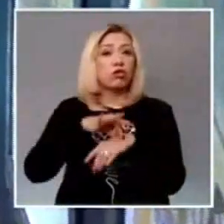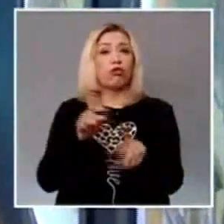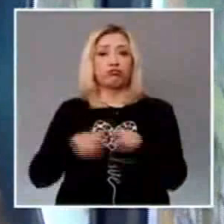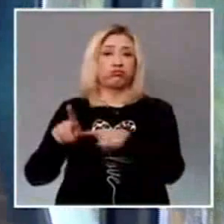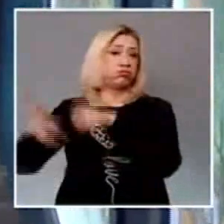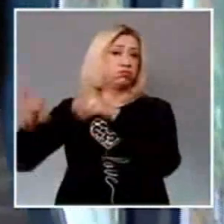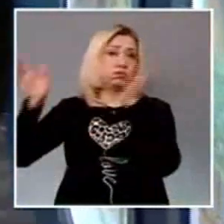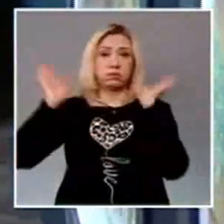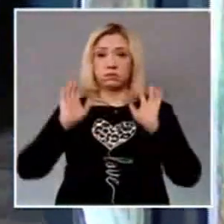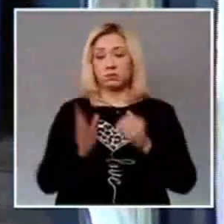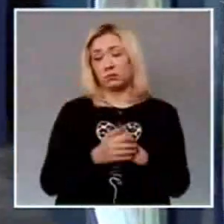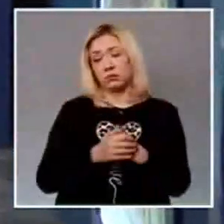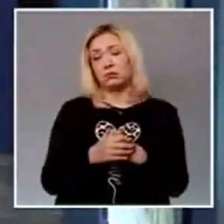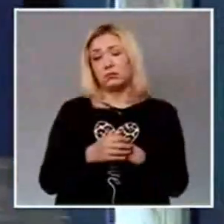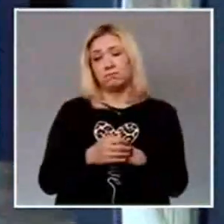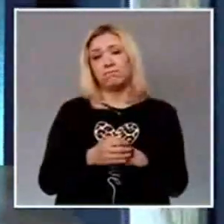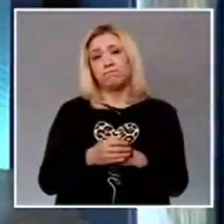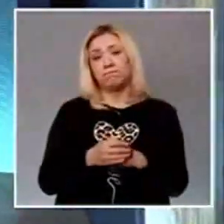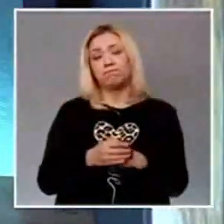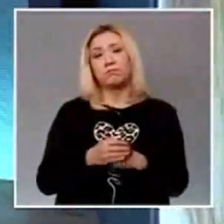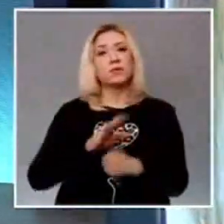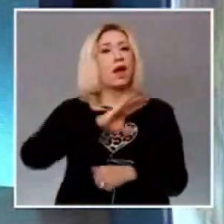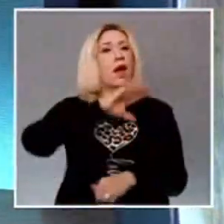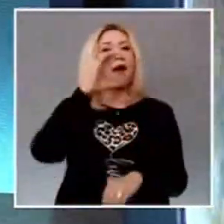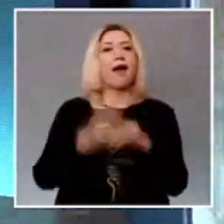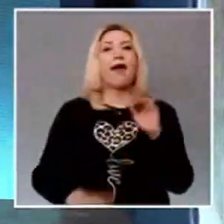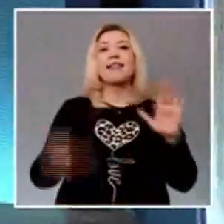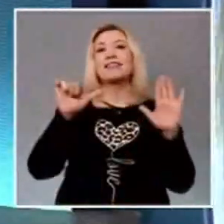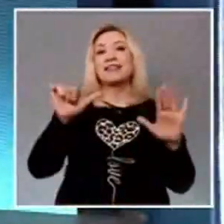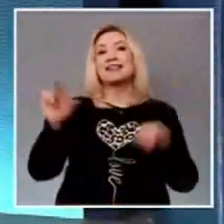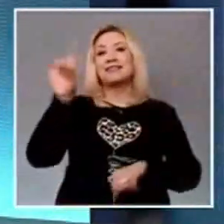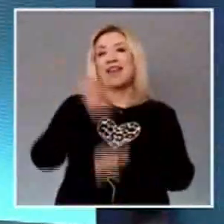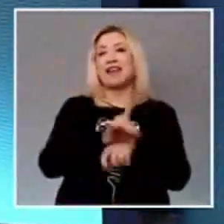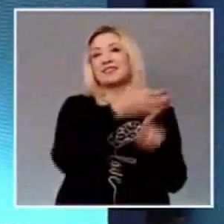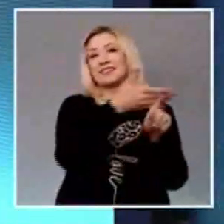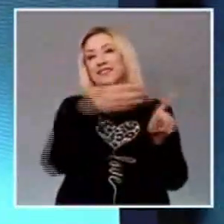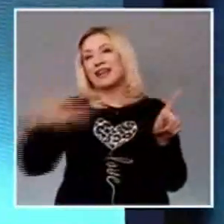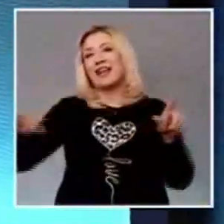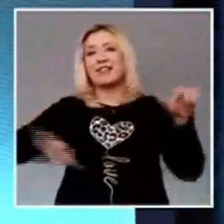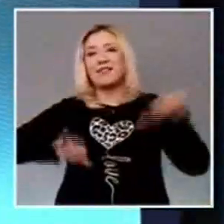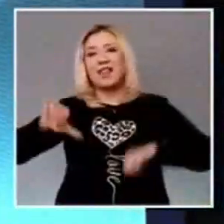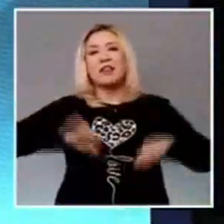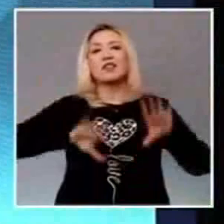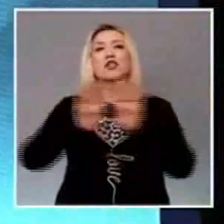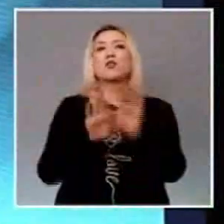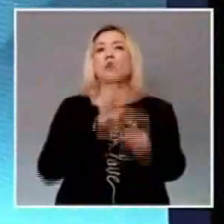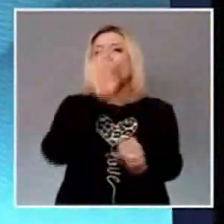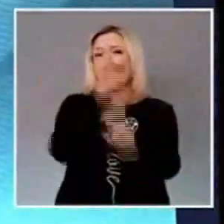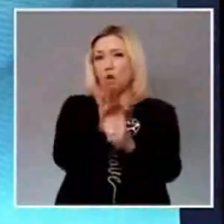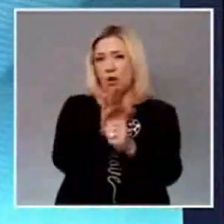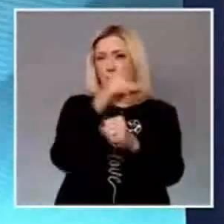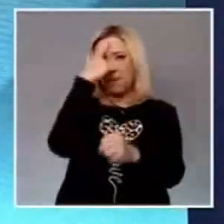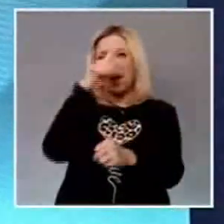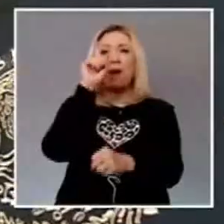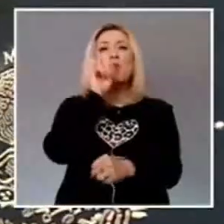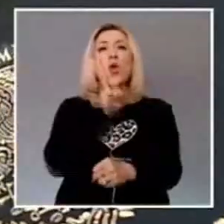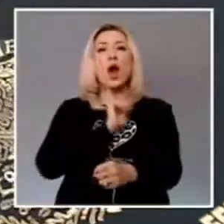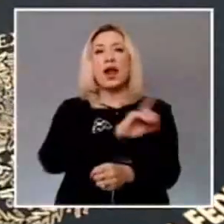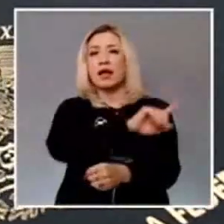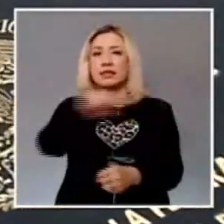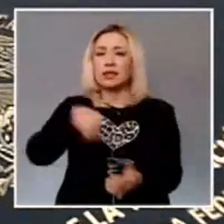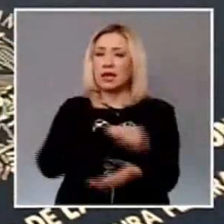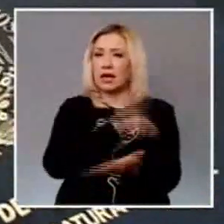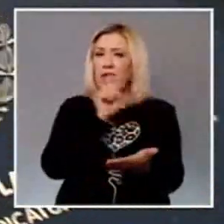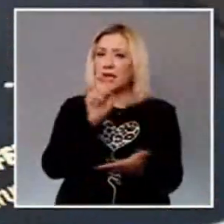Y al concluir los 16 días de activismo para erradicar la violencia en contra de las mujeres, el Consejo de la Judicatura Federal llamó a seguir